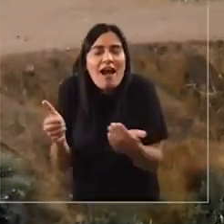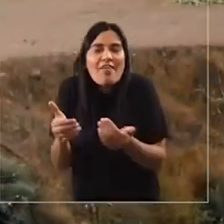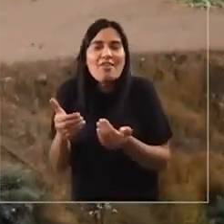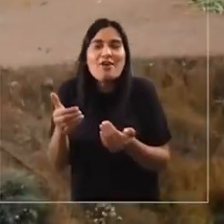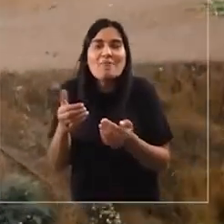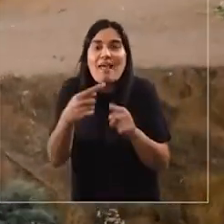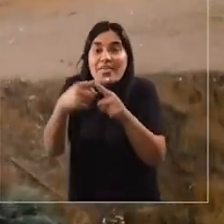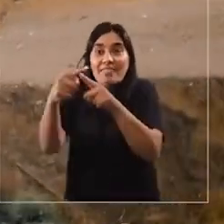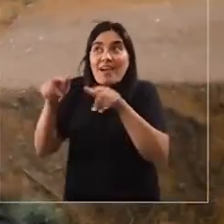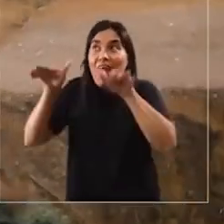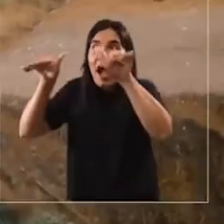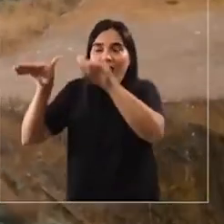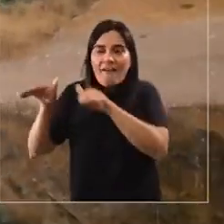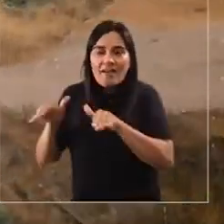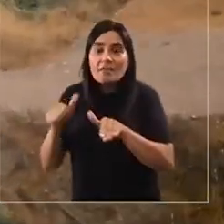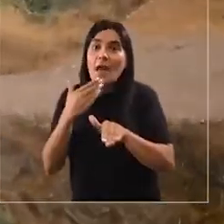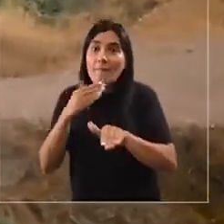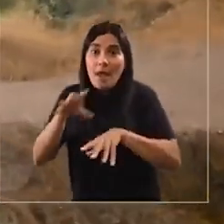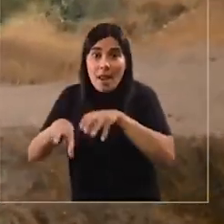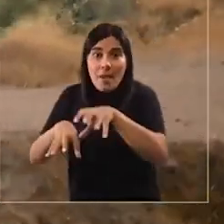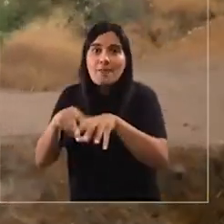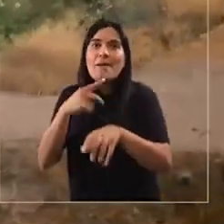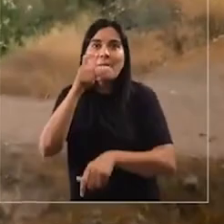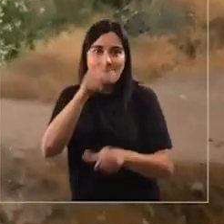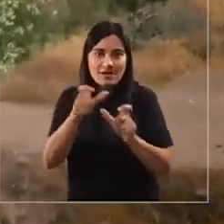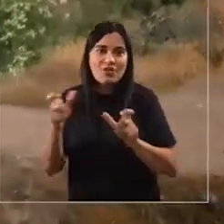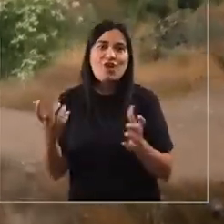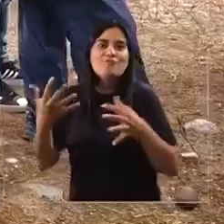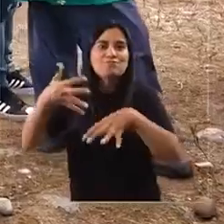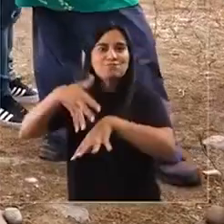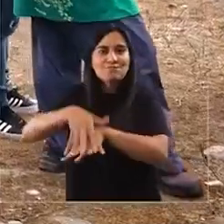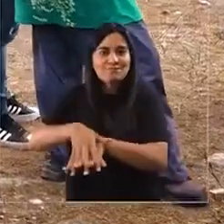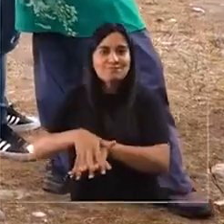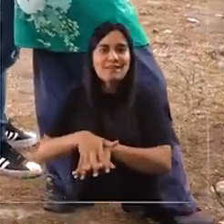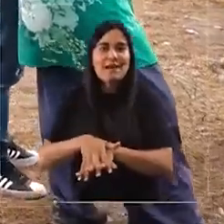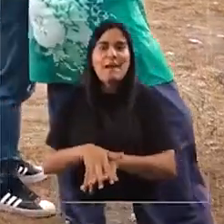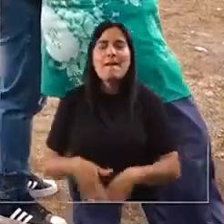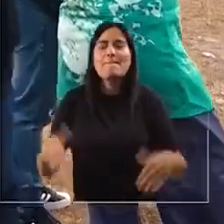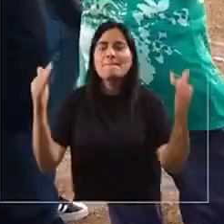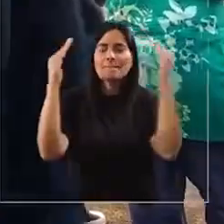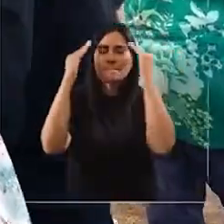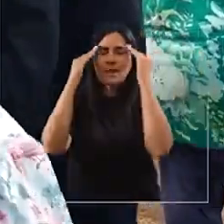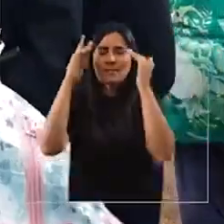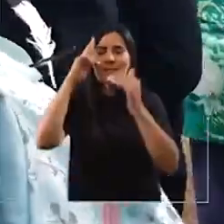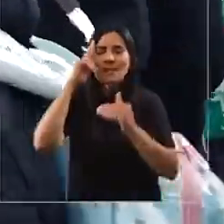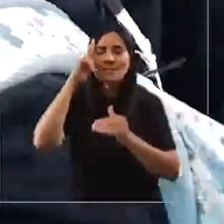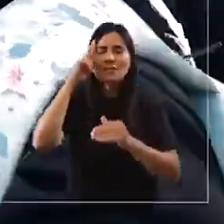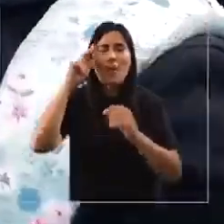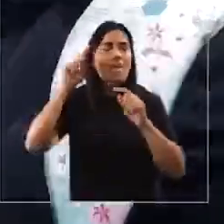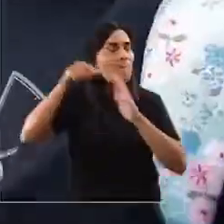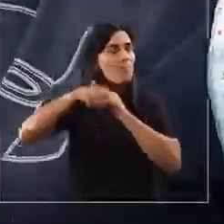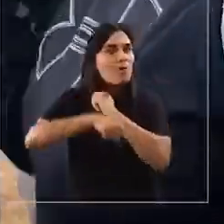súper acogedor, no solo para la biodiversidad, sino para las personas. Este